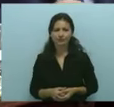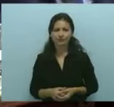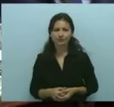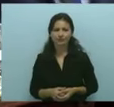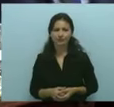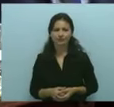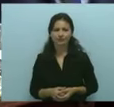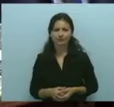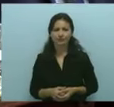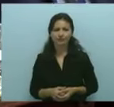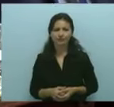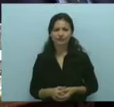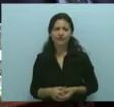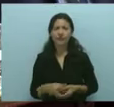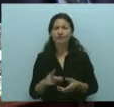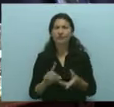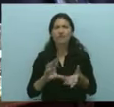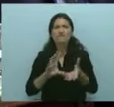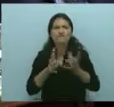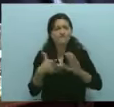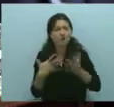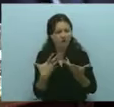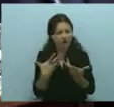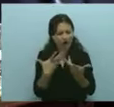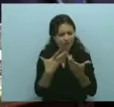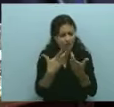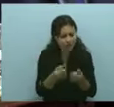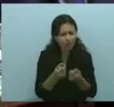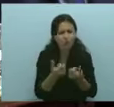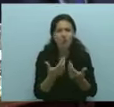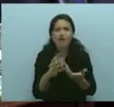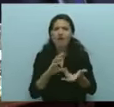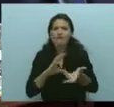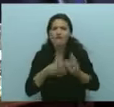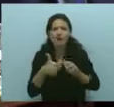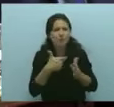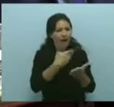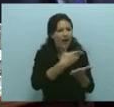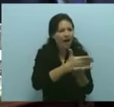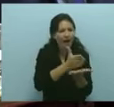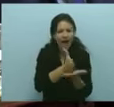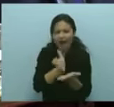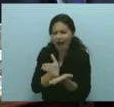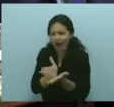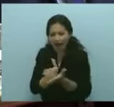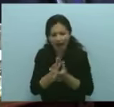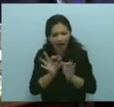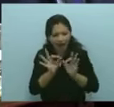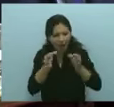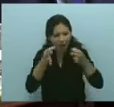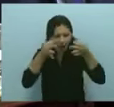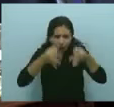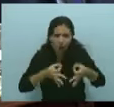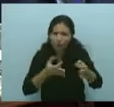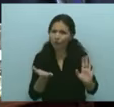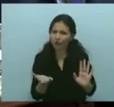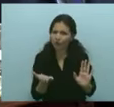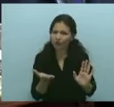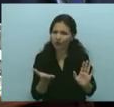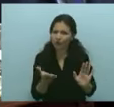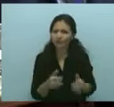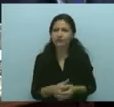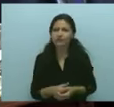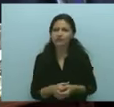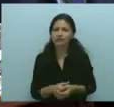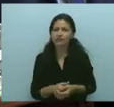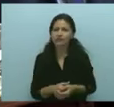del sistema solidario de reparto, pero además es justo desde el punto de vista ético. Miren, quienes creemos realmente en el estado